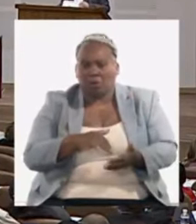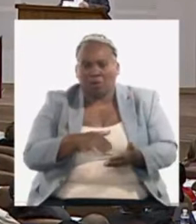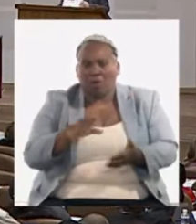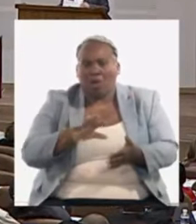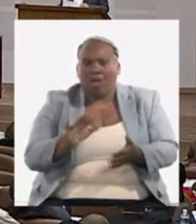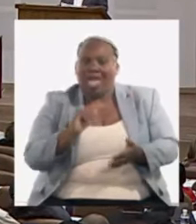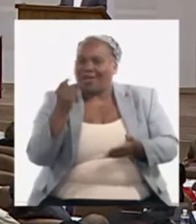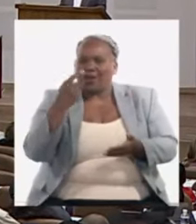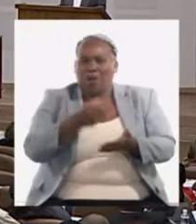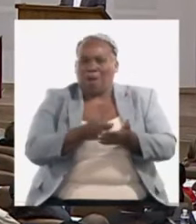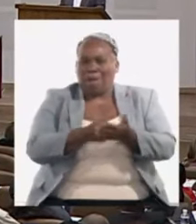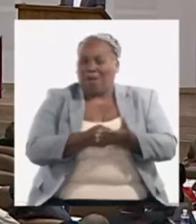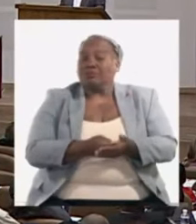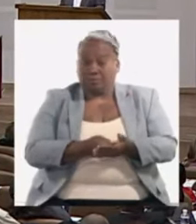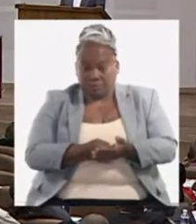pago